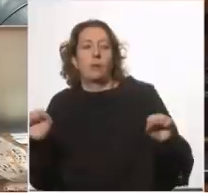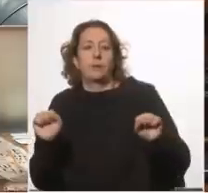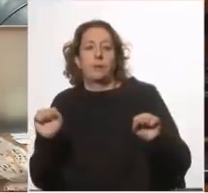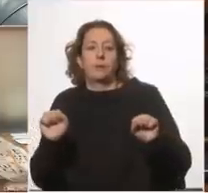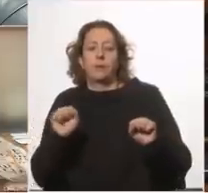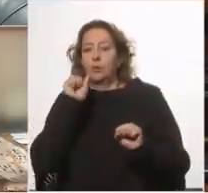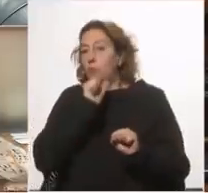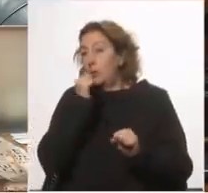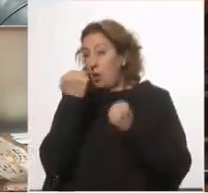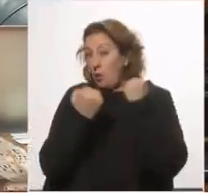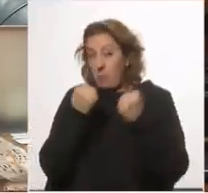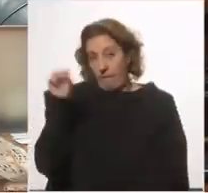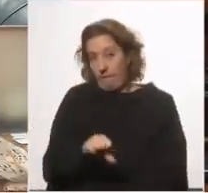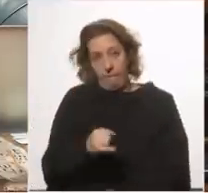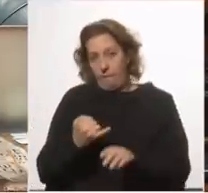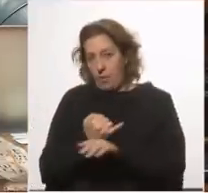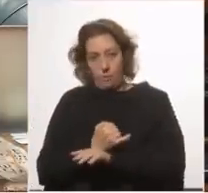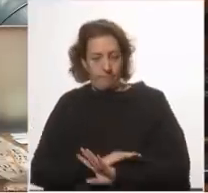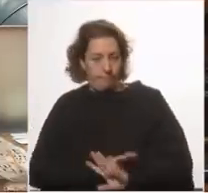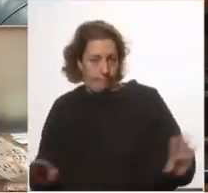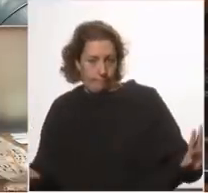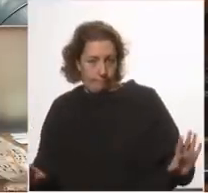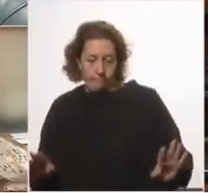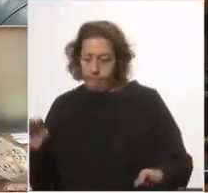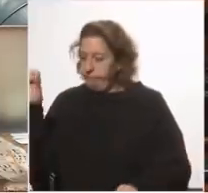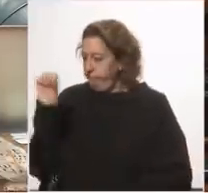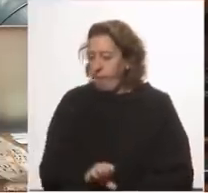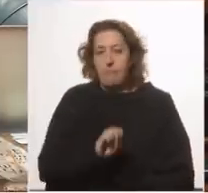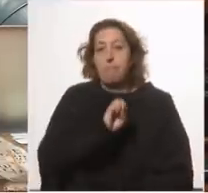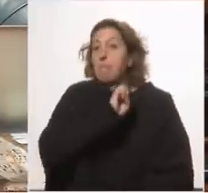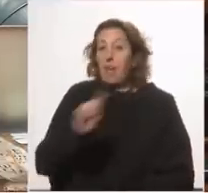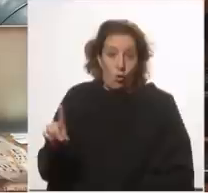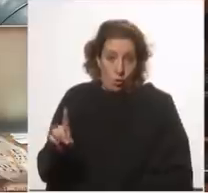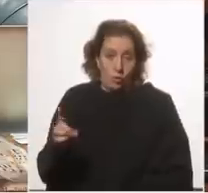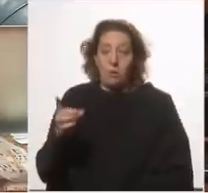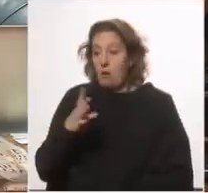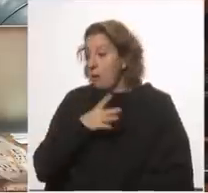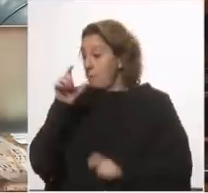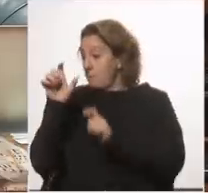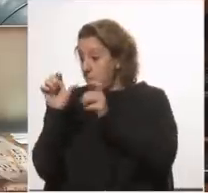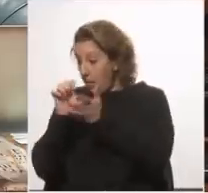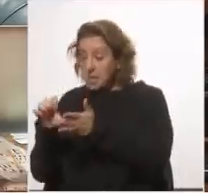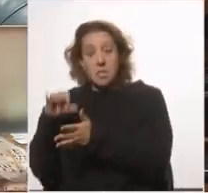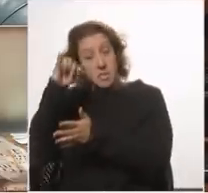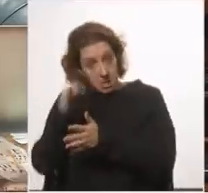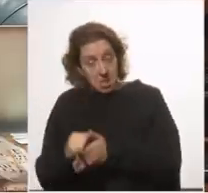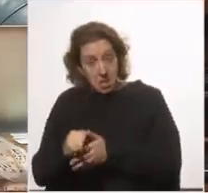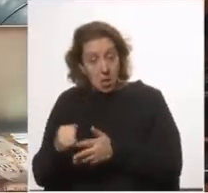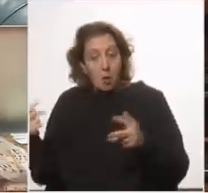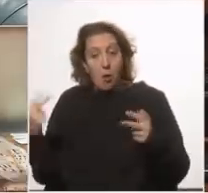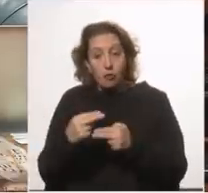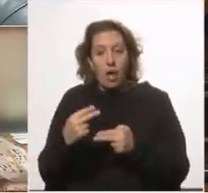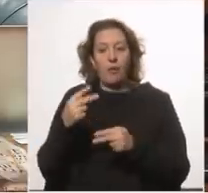resolver la economía falló fracasó caímos más que países que sí restringieron la